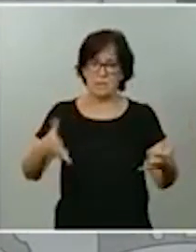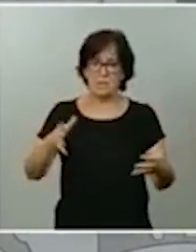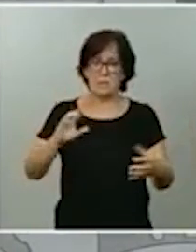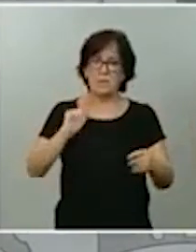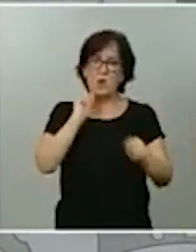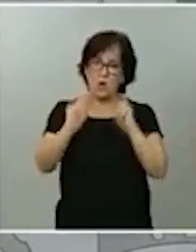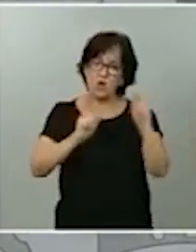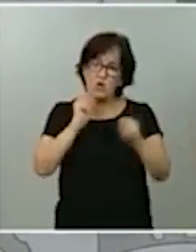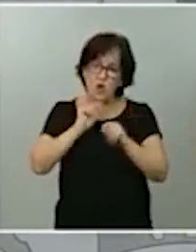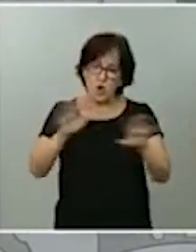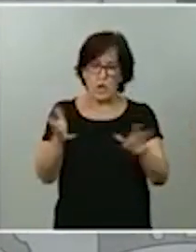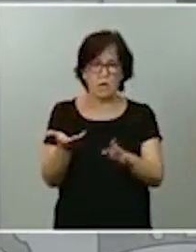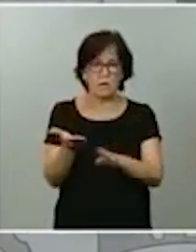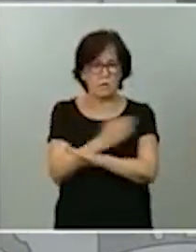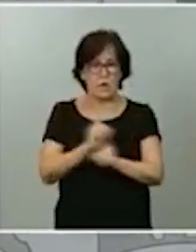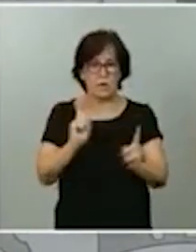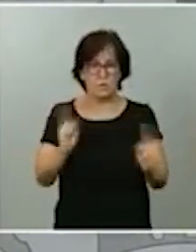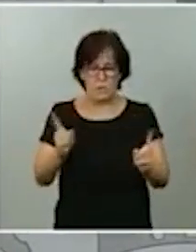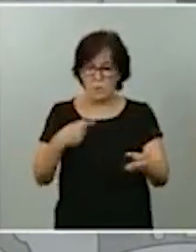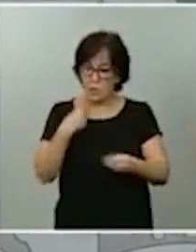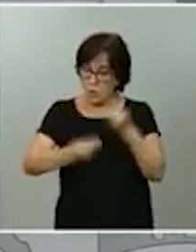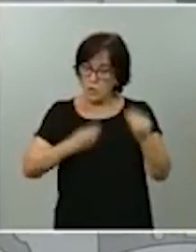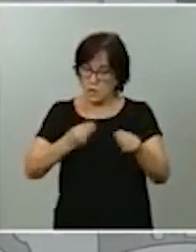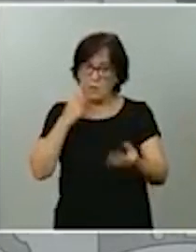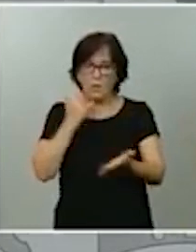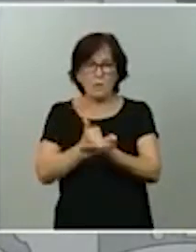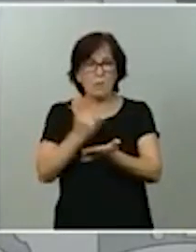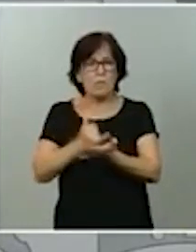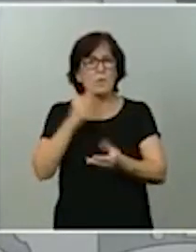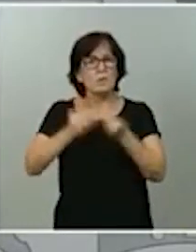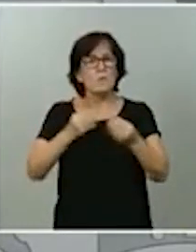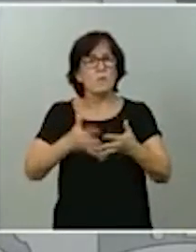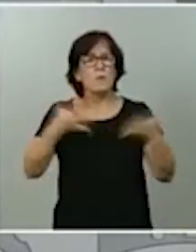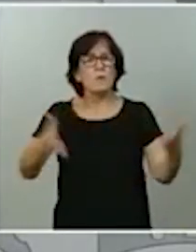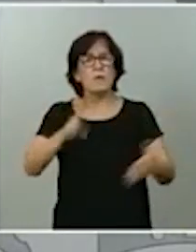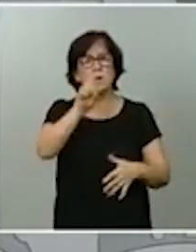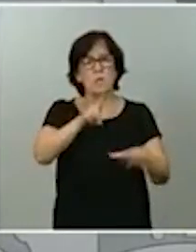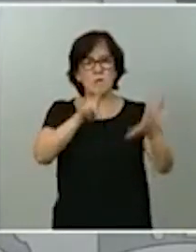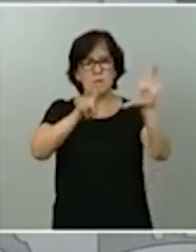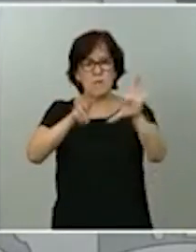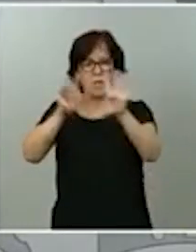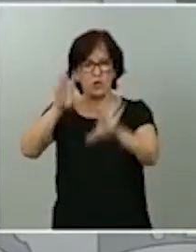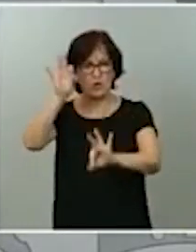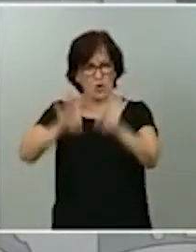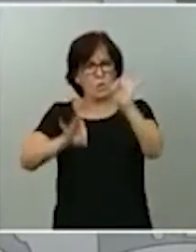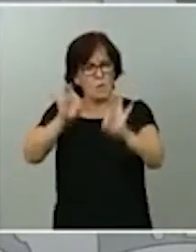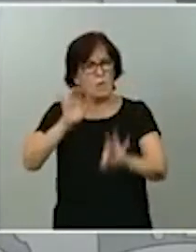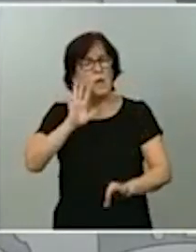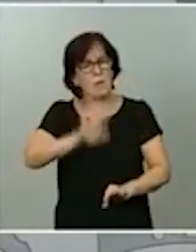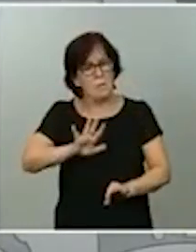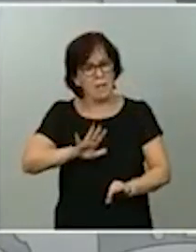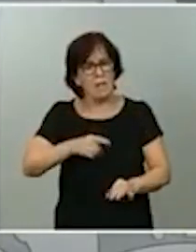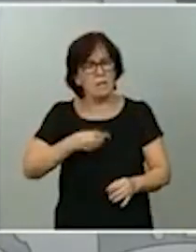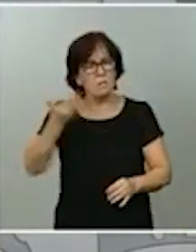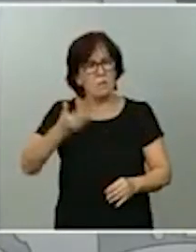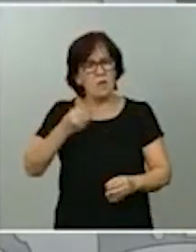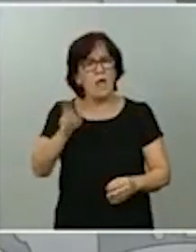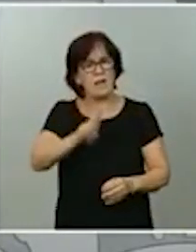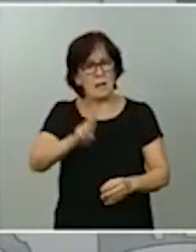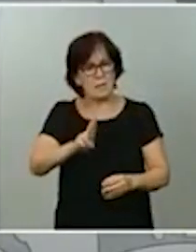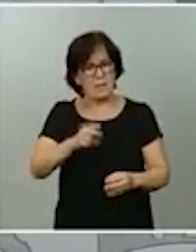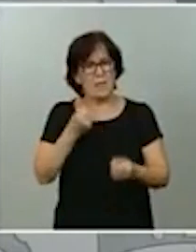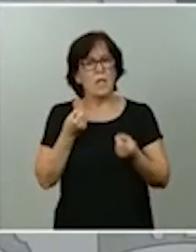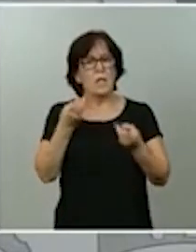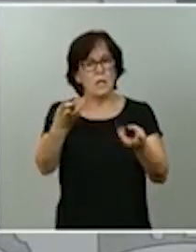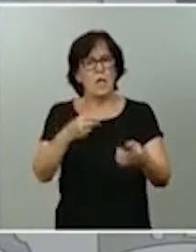como prueba el hecho de que hayamos aumentado en un 168%. Me parece importante volver a repetir la cifra, el número de PCR